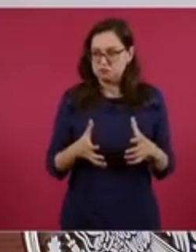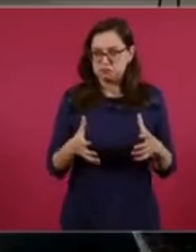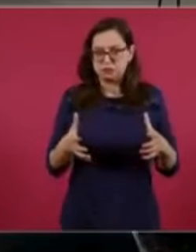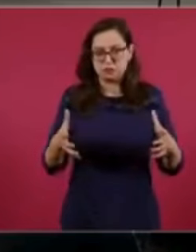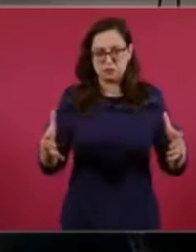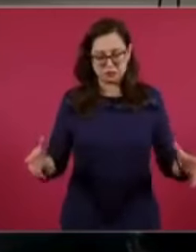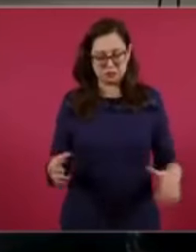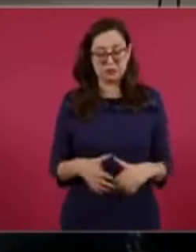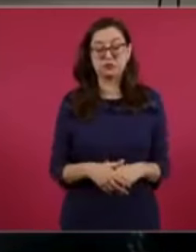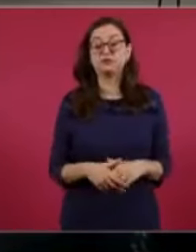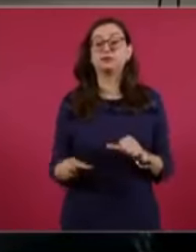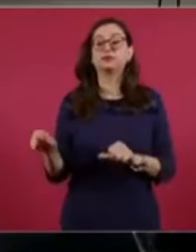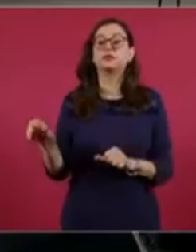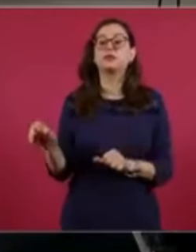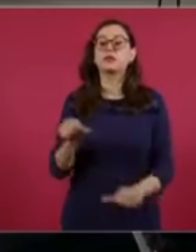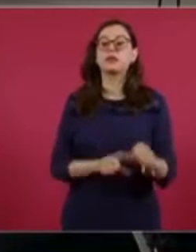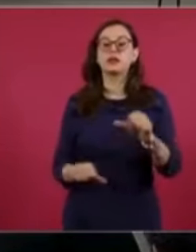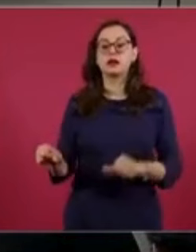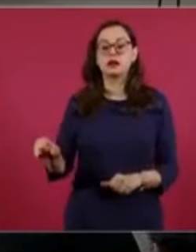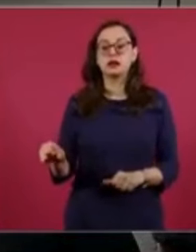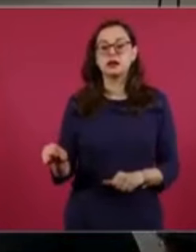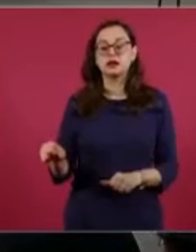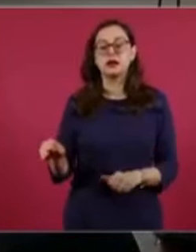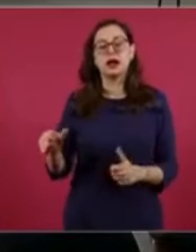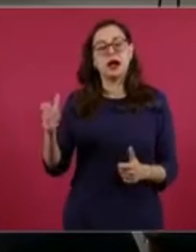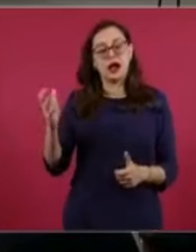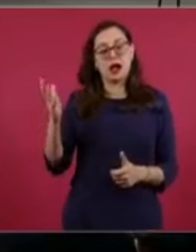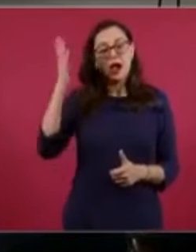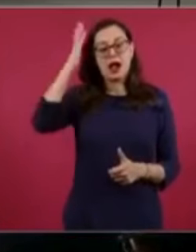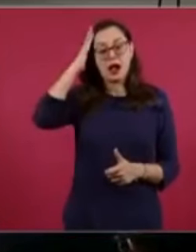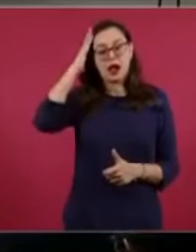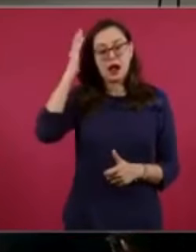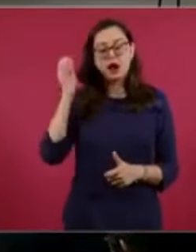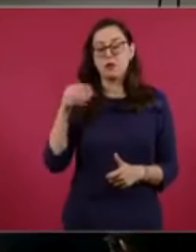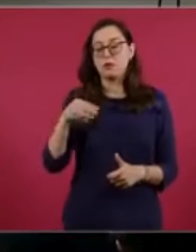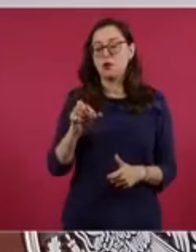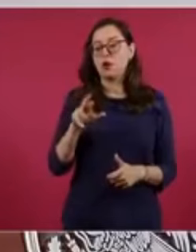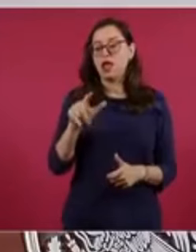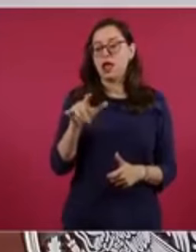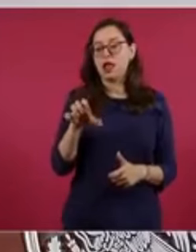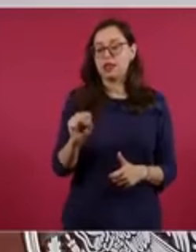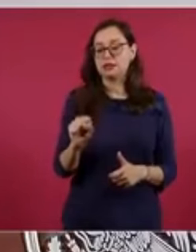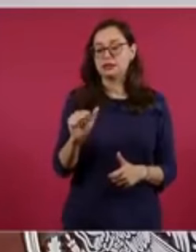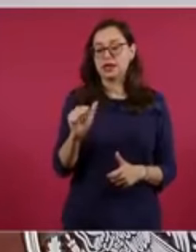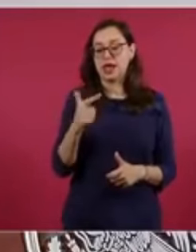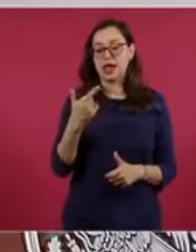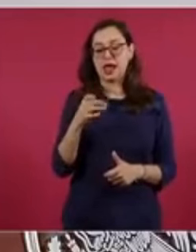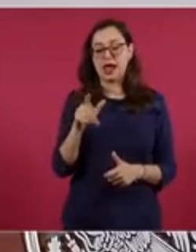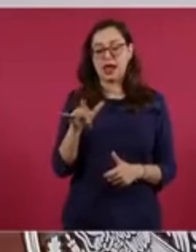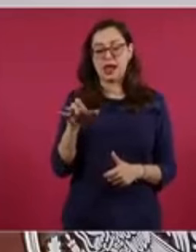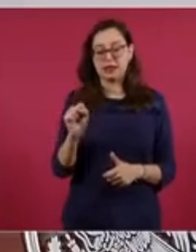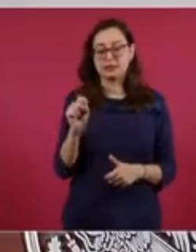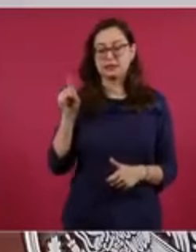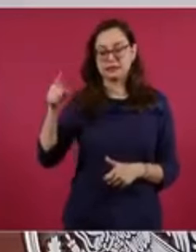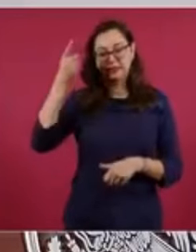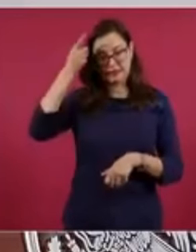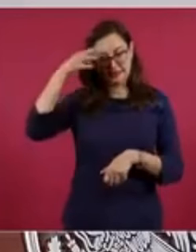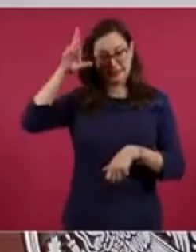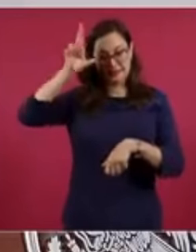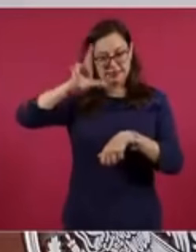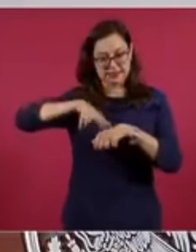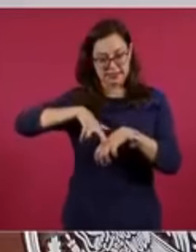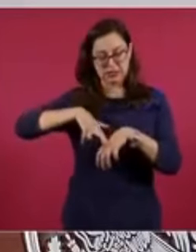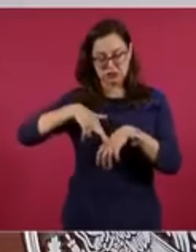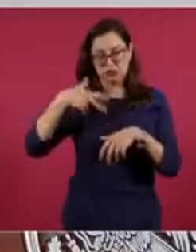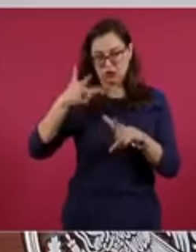almirante Morales Ángeles, que es el director del Corredor Interoceánico del